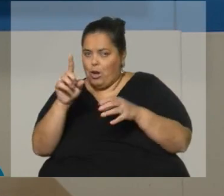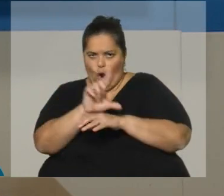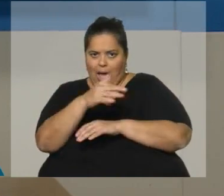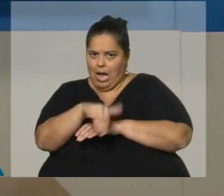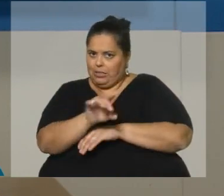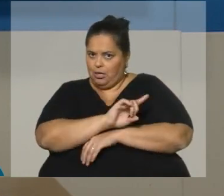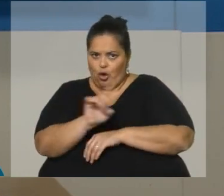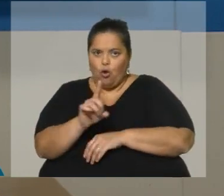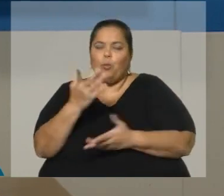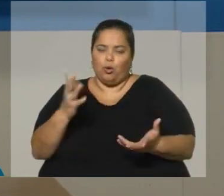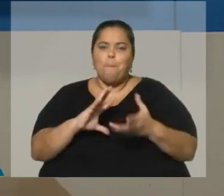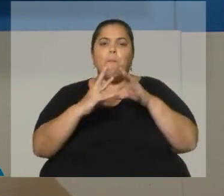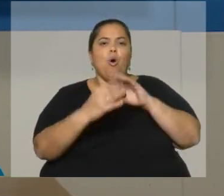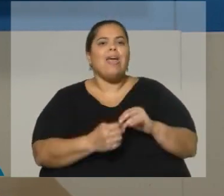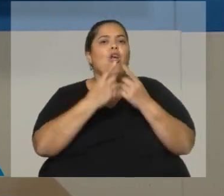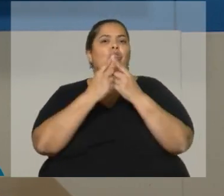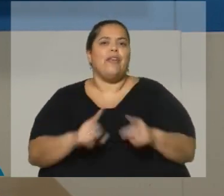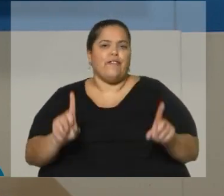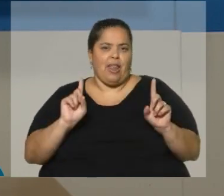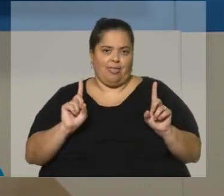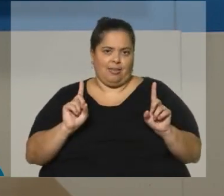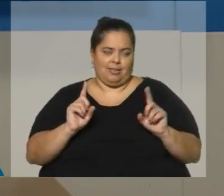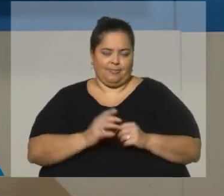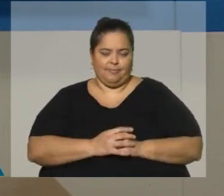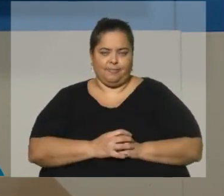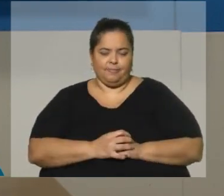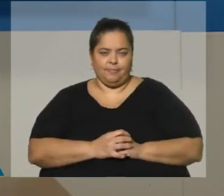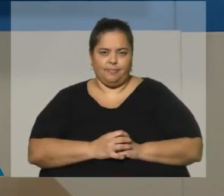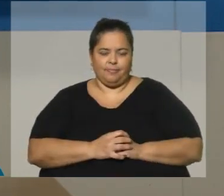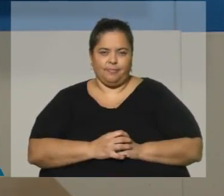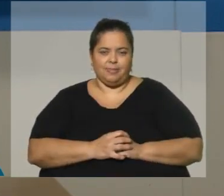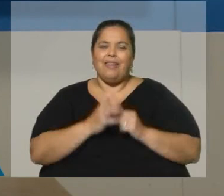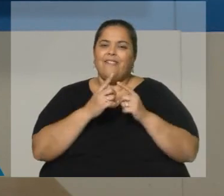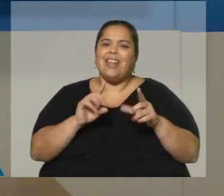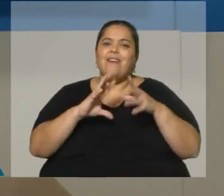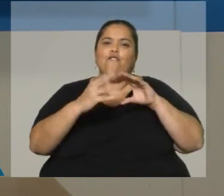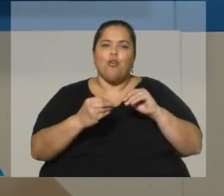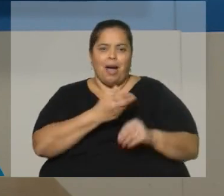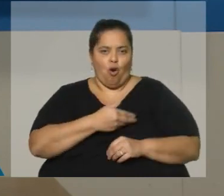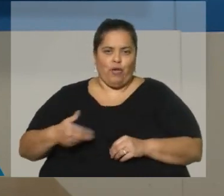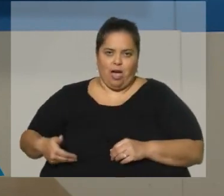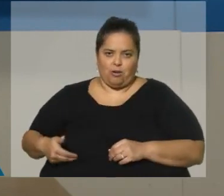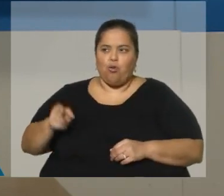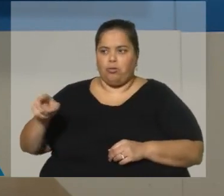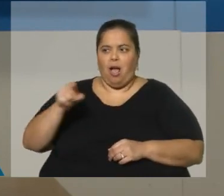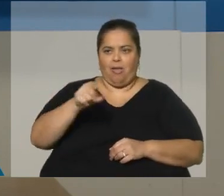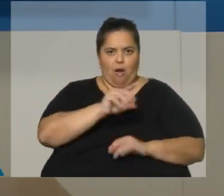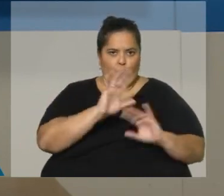Es decir, son modelos distintos, distintas formas de gobernar. Y